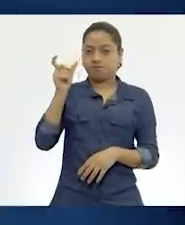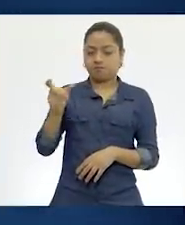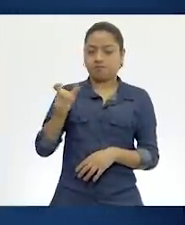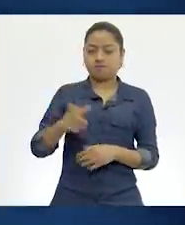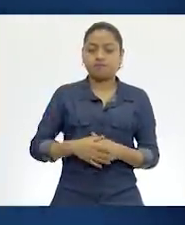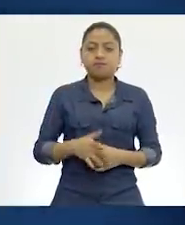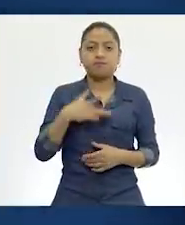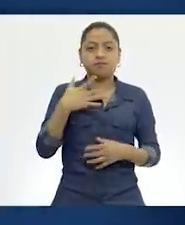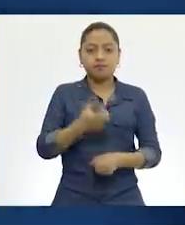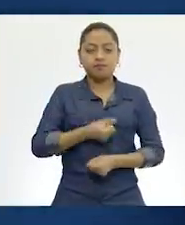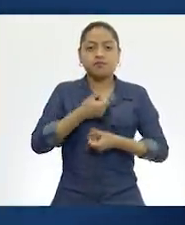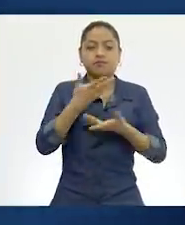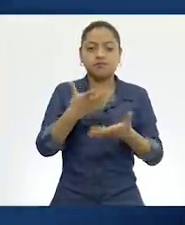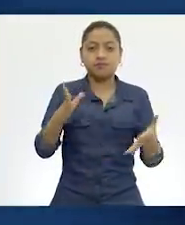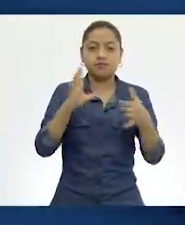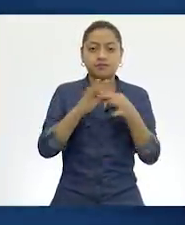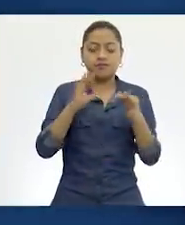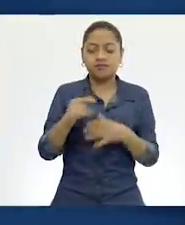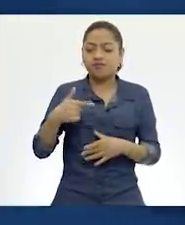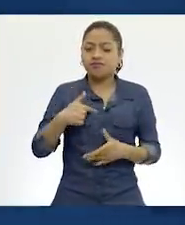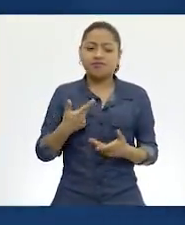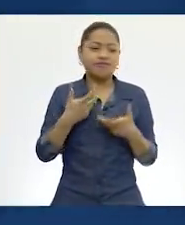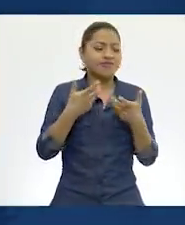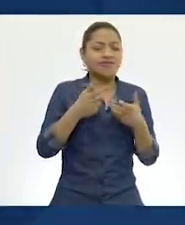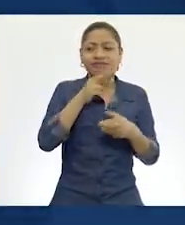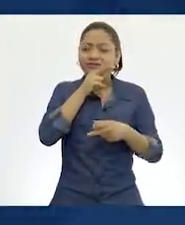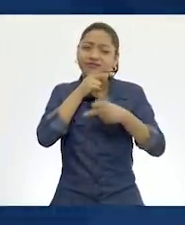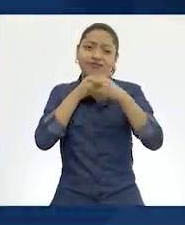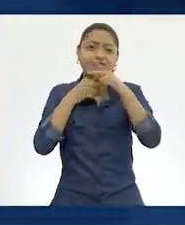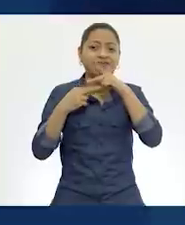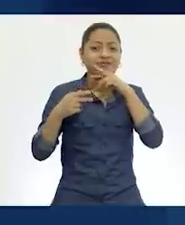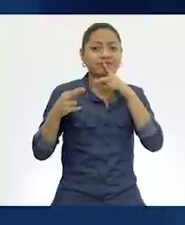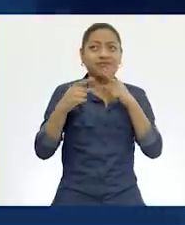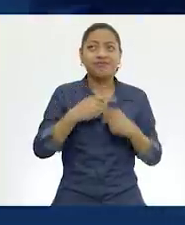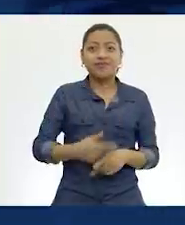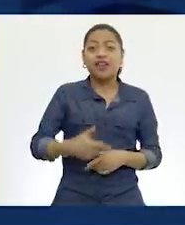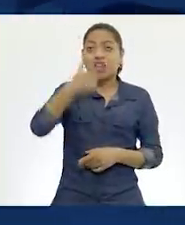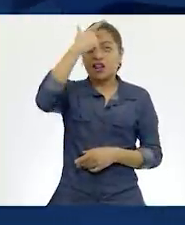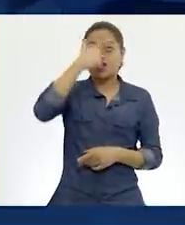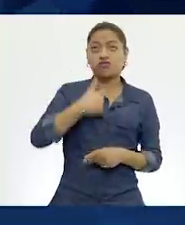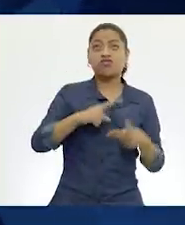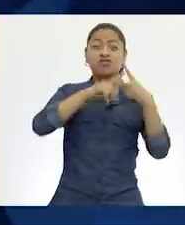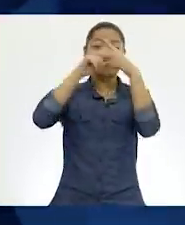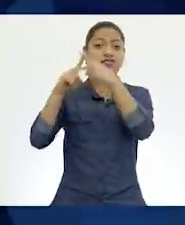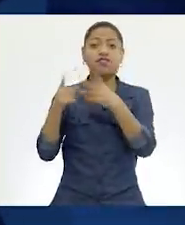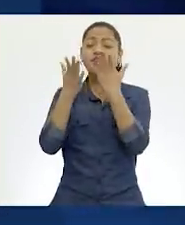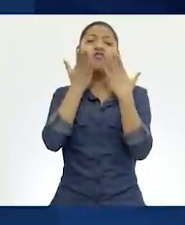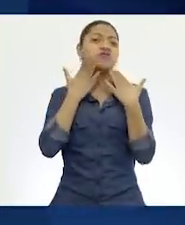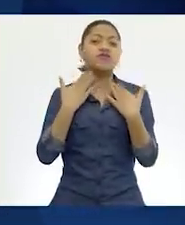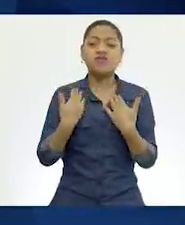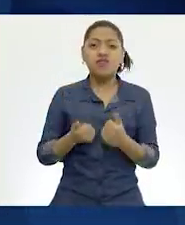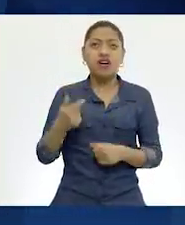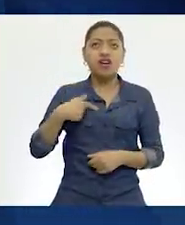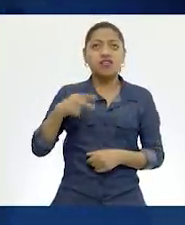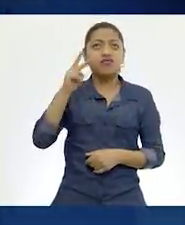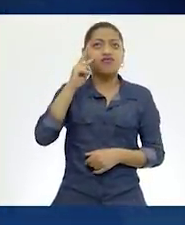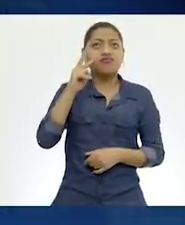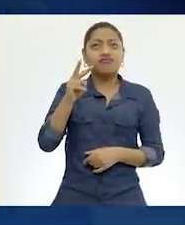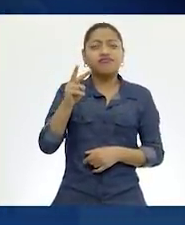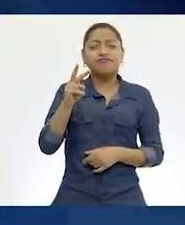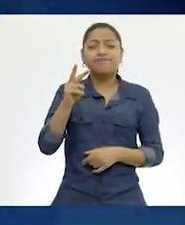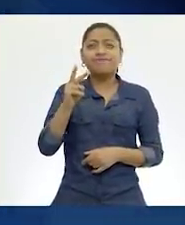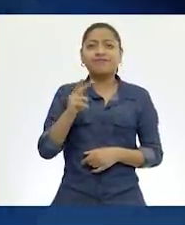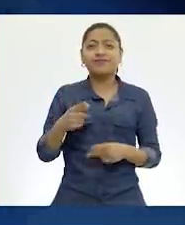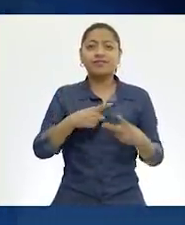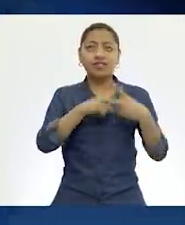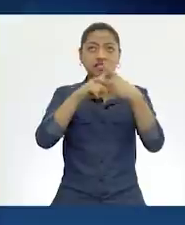Mi desesperación se une al silencio de una noche sin estrellas. Hablo con las luces lejanas. Les